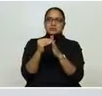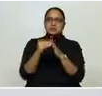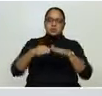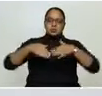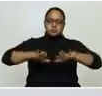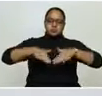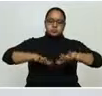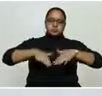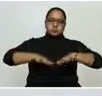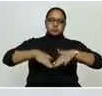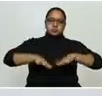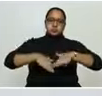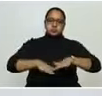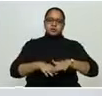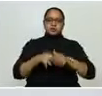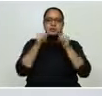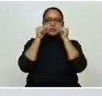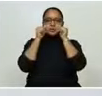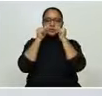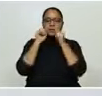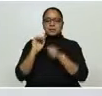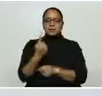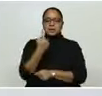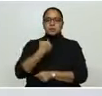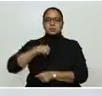si no nos atienden a nosotros primero.